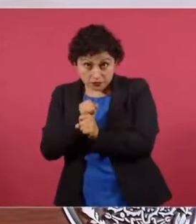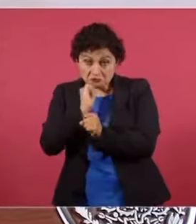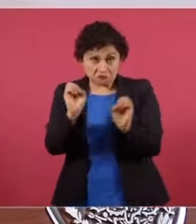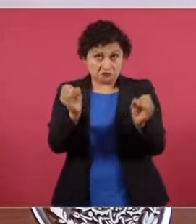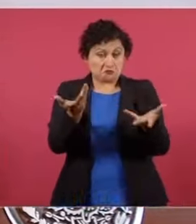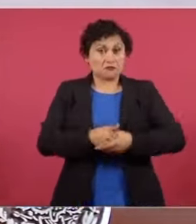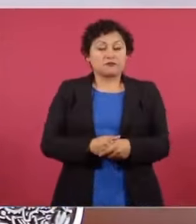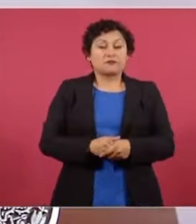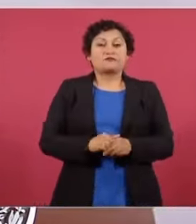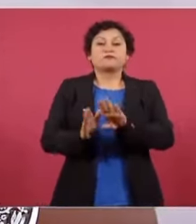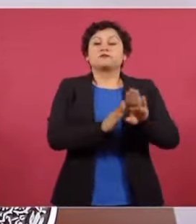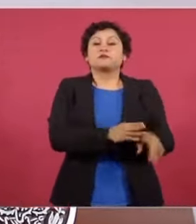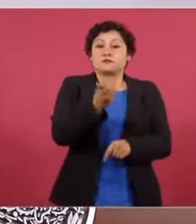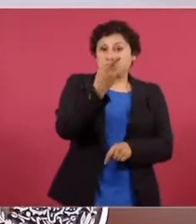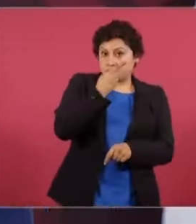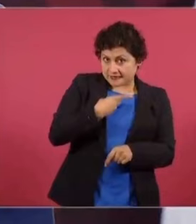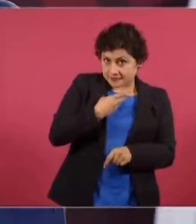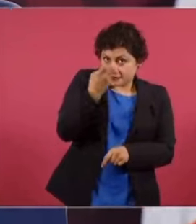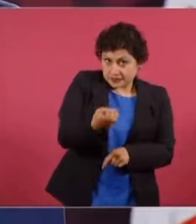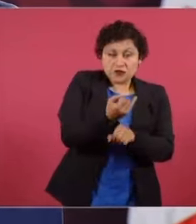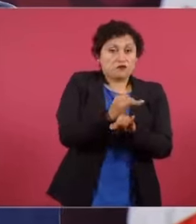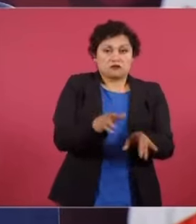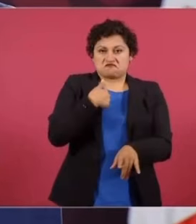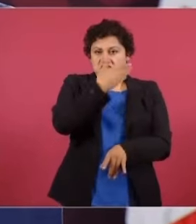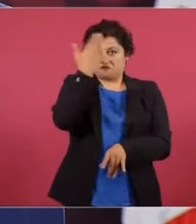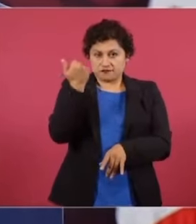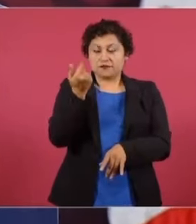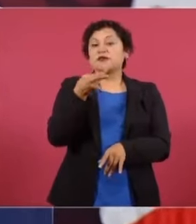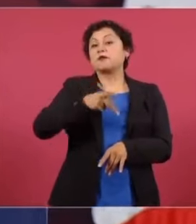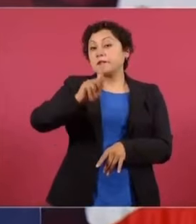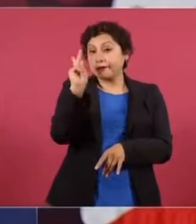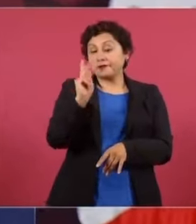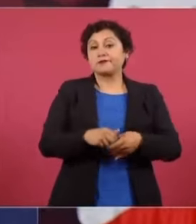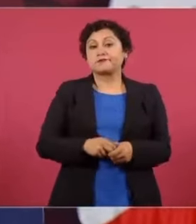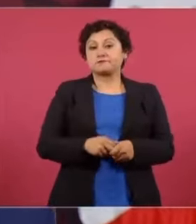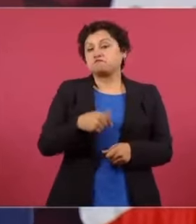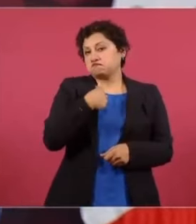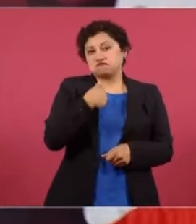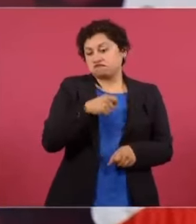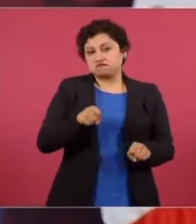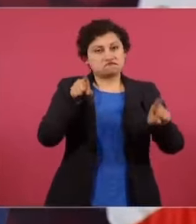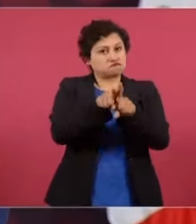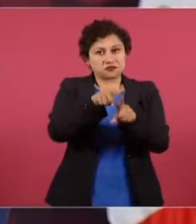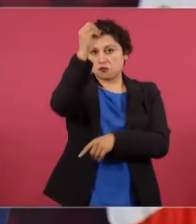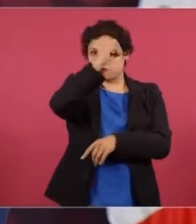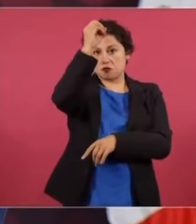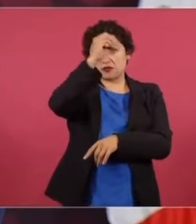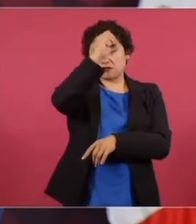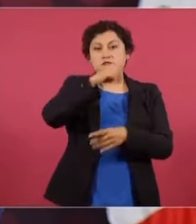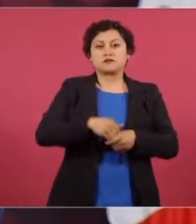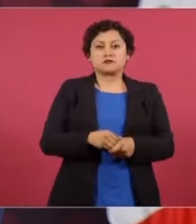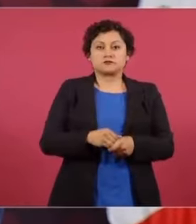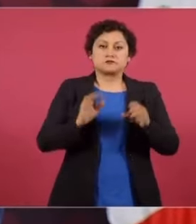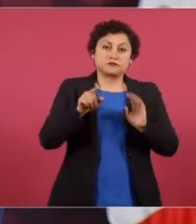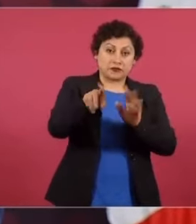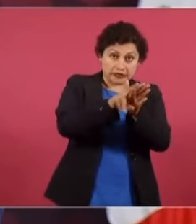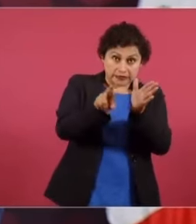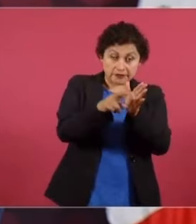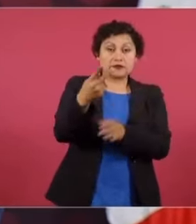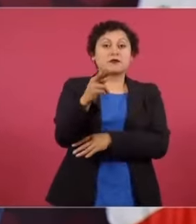no tengo información sobre lo que planteas, lo que sí, sostengo que hay de parte de proceso